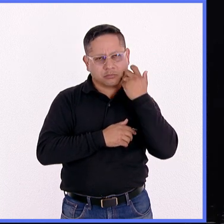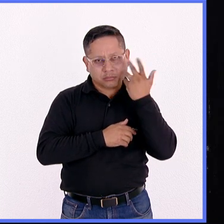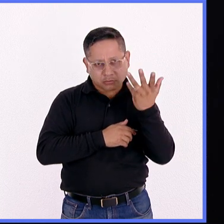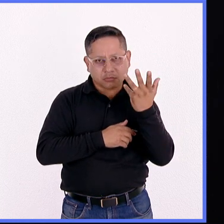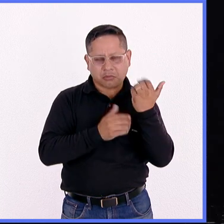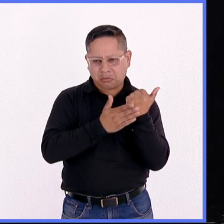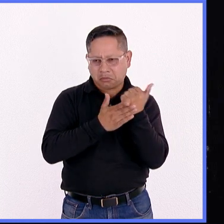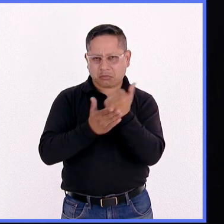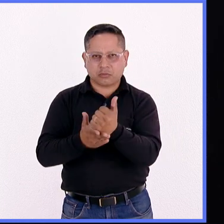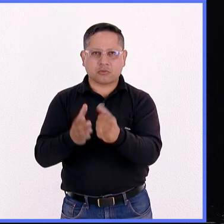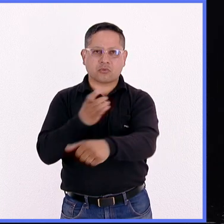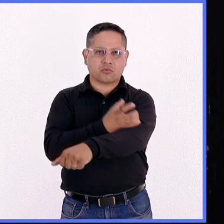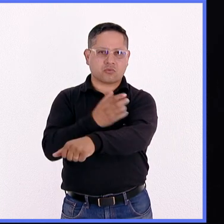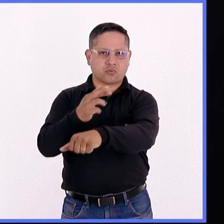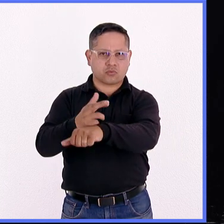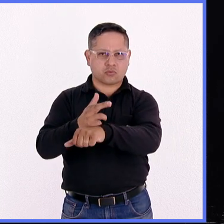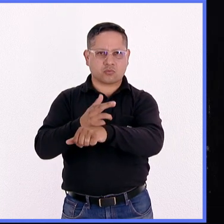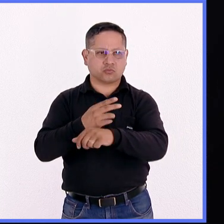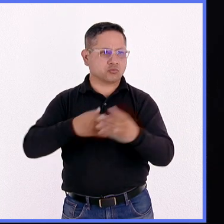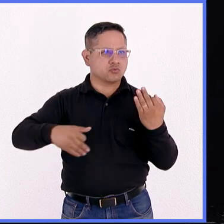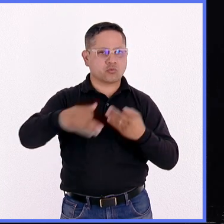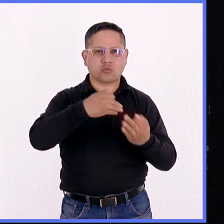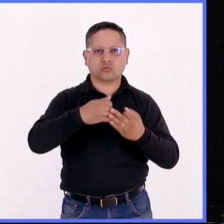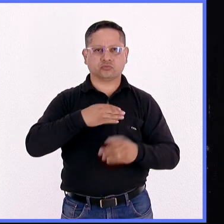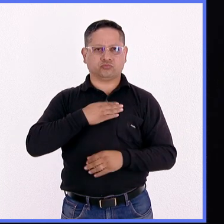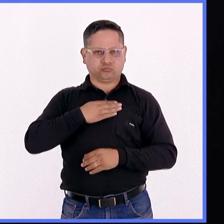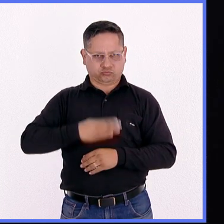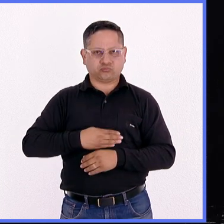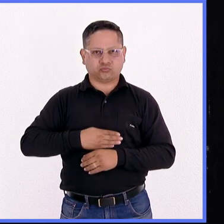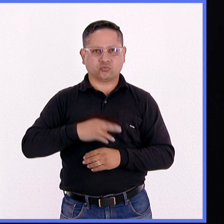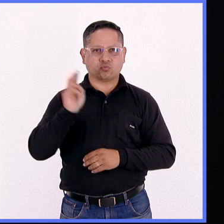y en la Coordinación para la Igualdad de Género UNAM.